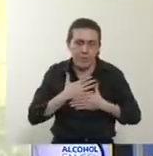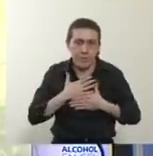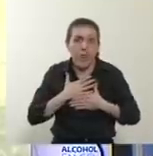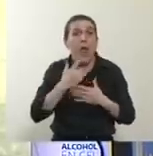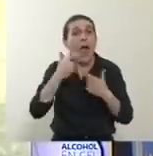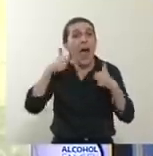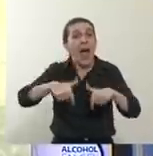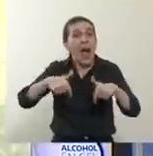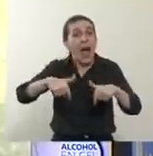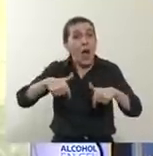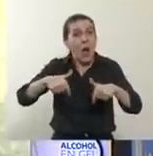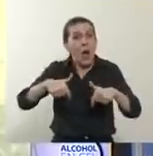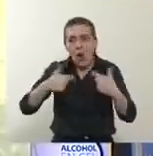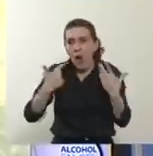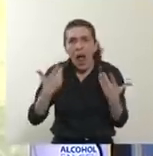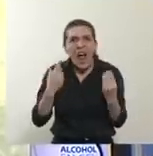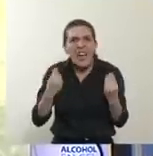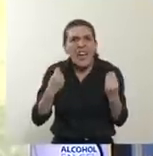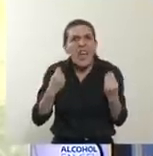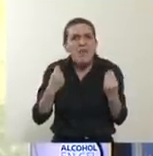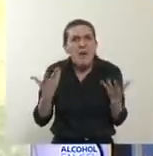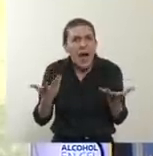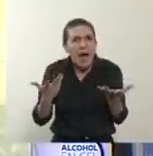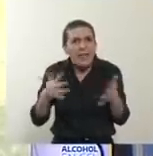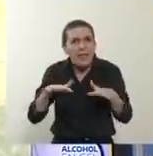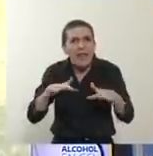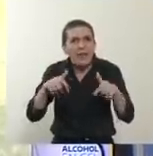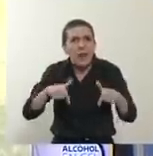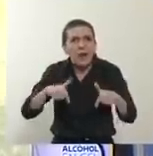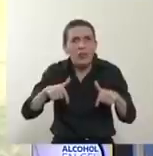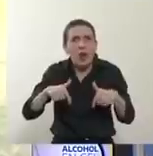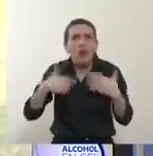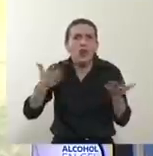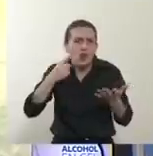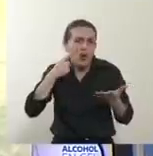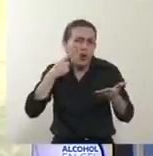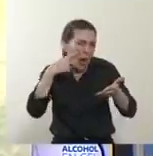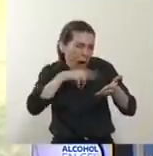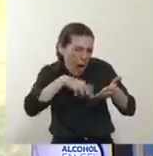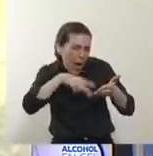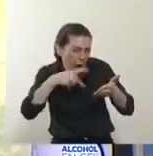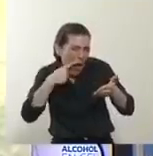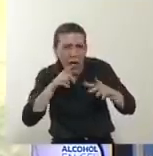Ahora, ¿qué nos está pasando? Nos está pasando que, como estamos mirando números y números,